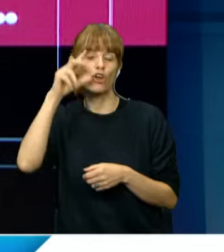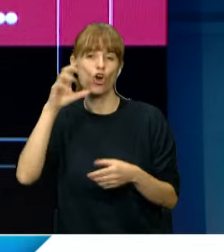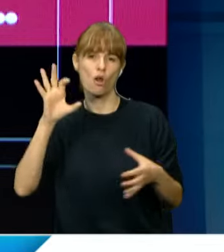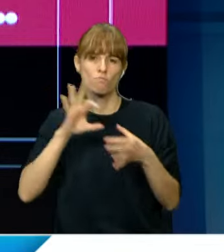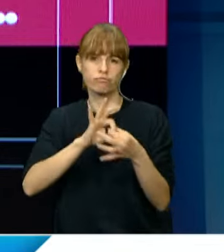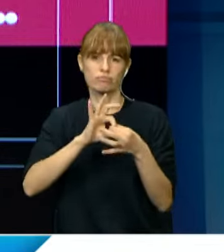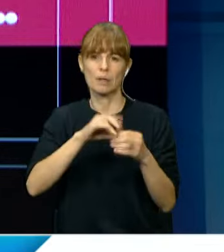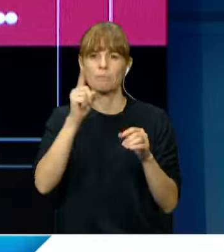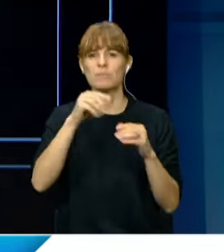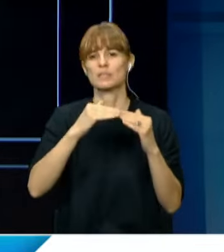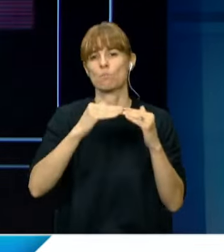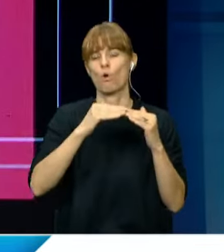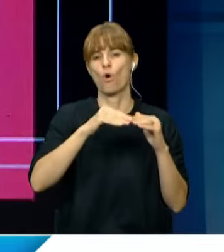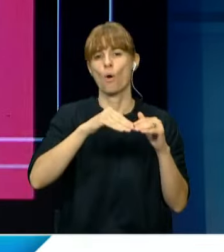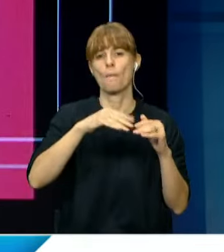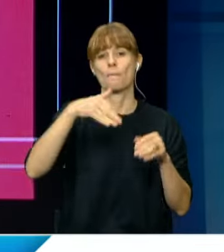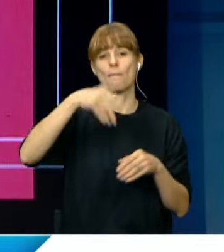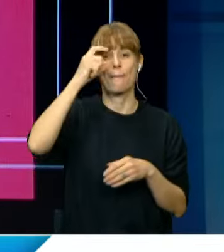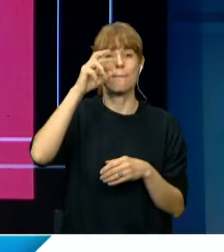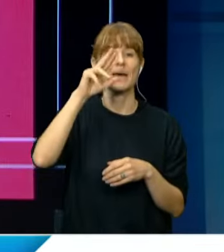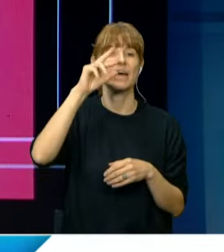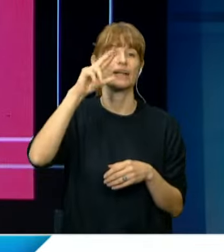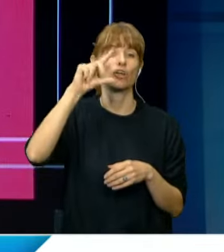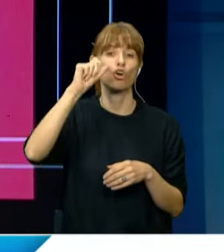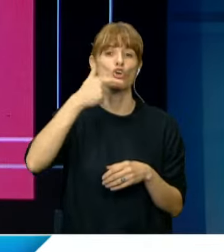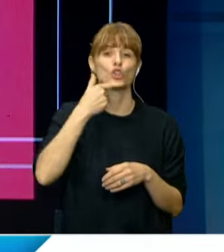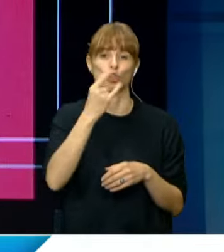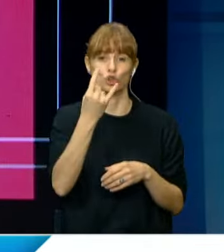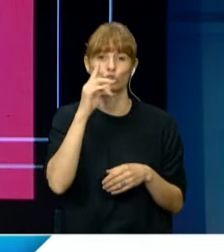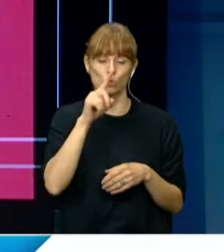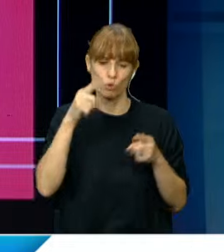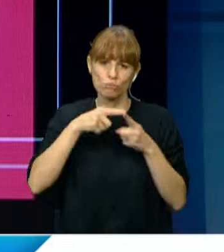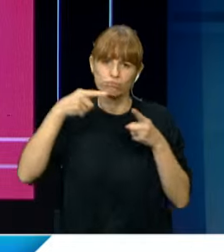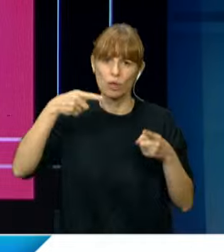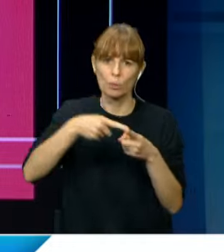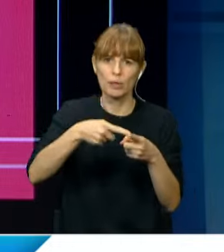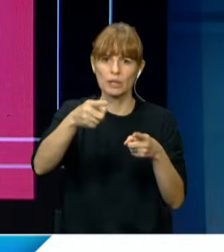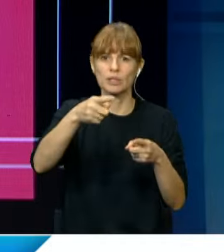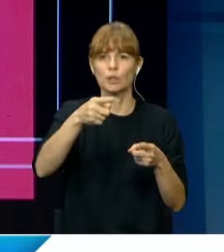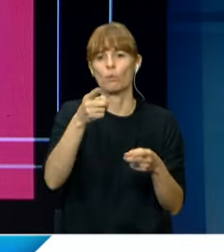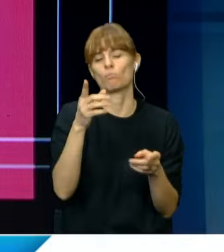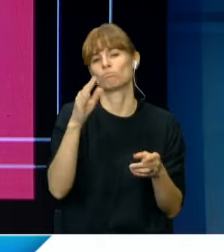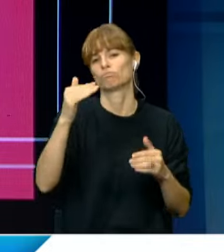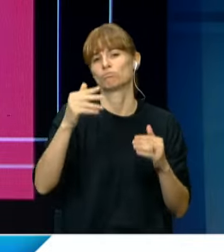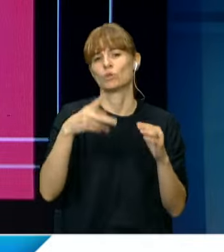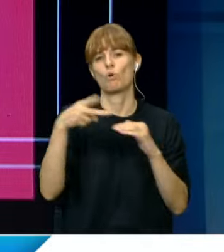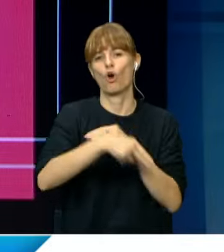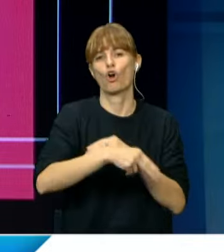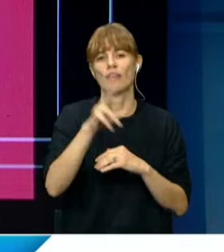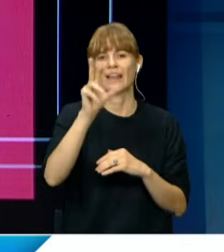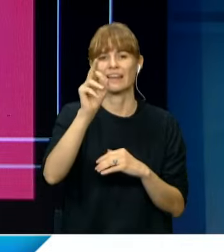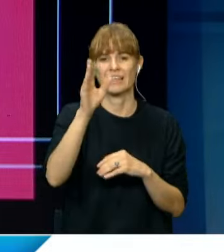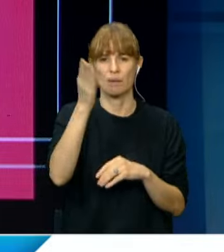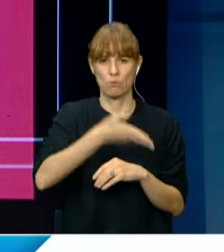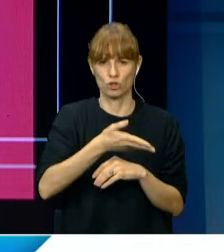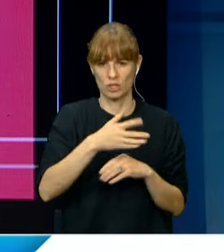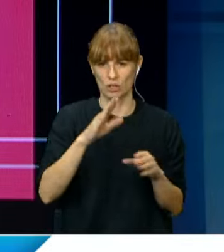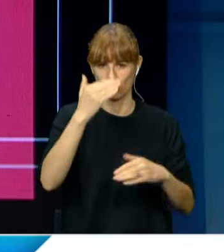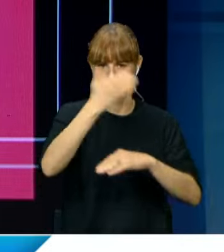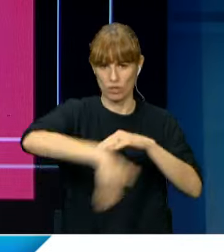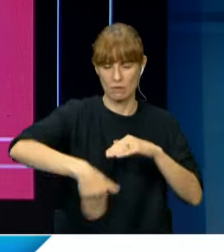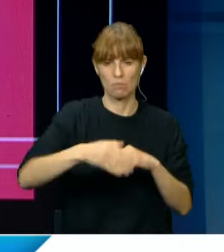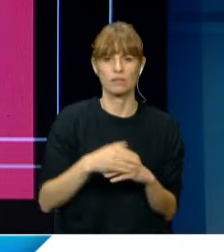estándares del Mercosur, que apunta a un corte del 30%. En Argentina, la provincia de